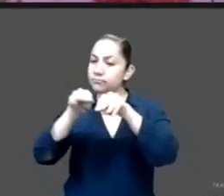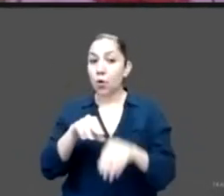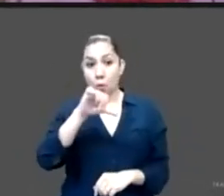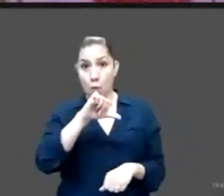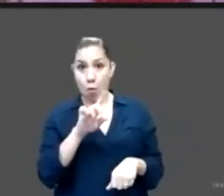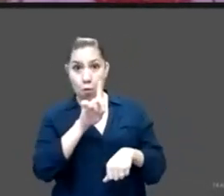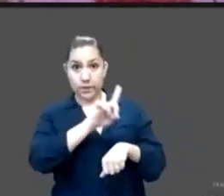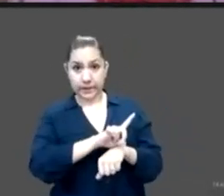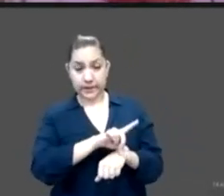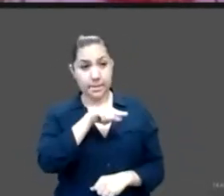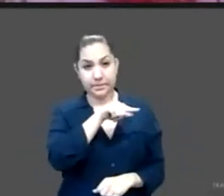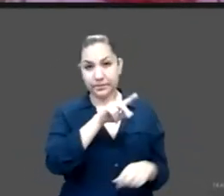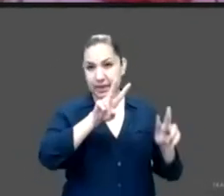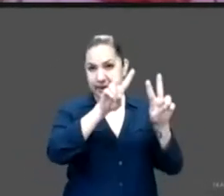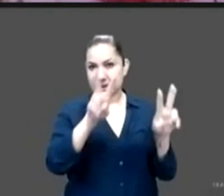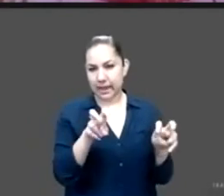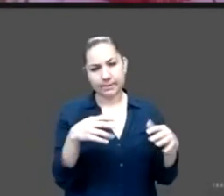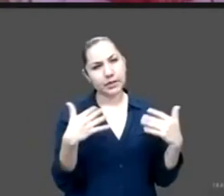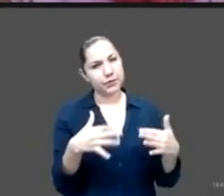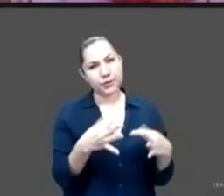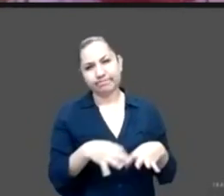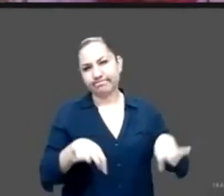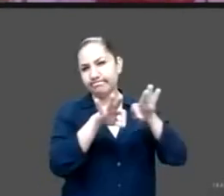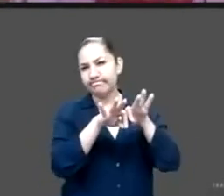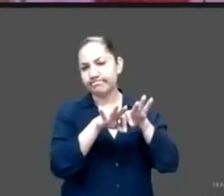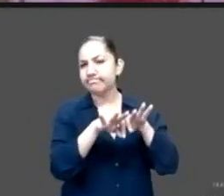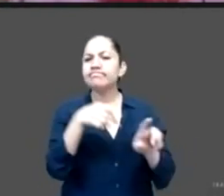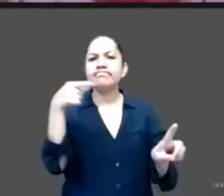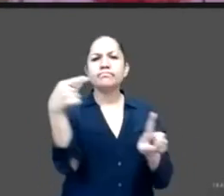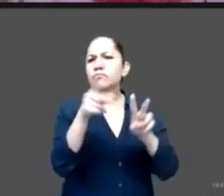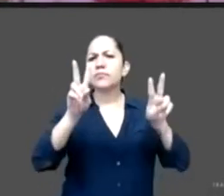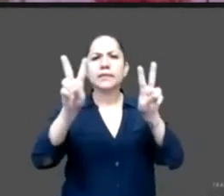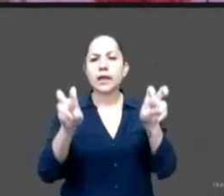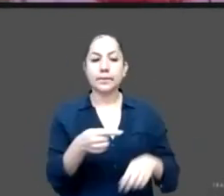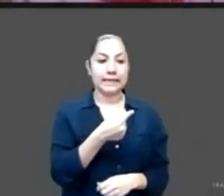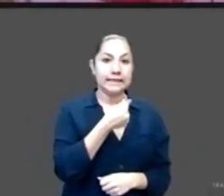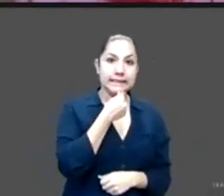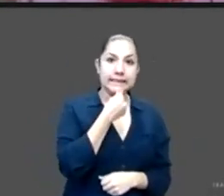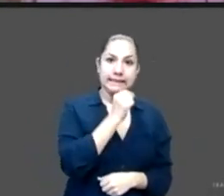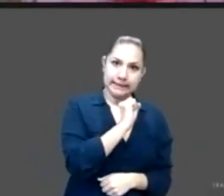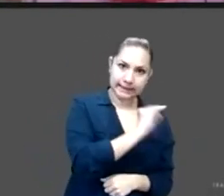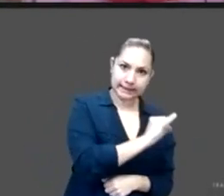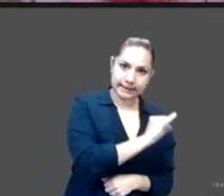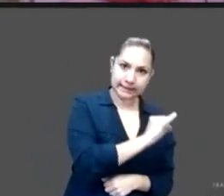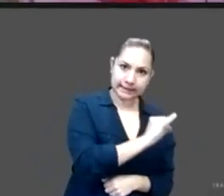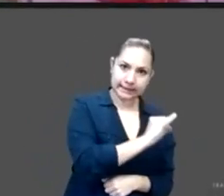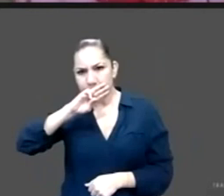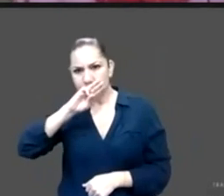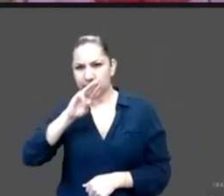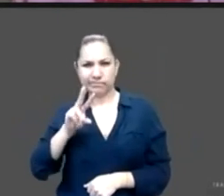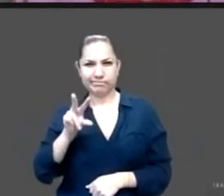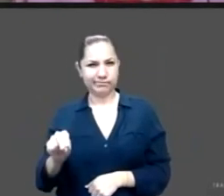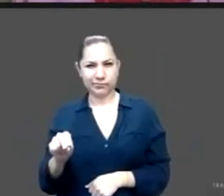en términos, la frase lo dice, niñas, no madres. Y lo que eso implica, lo que implica